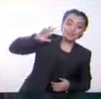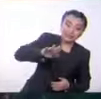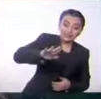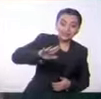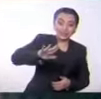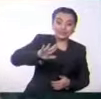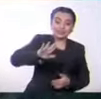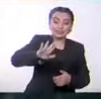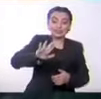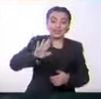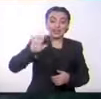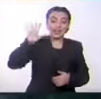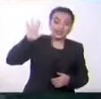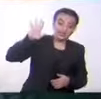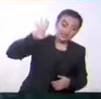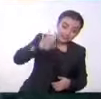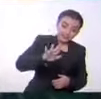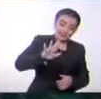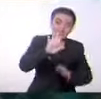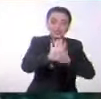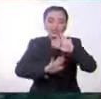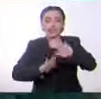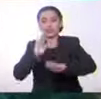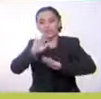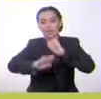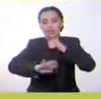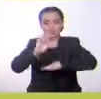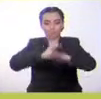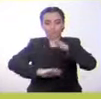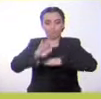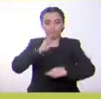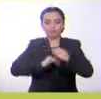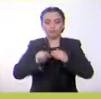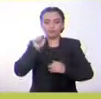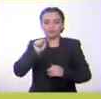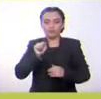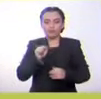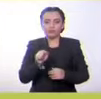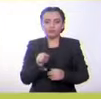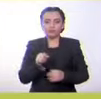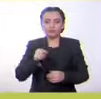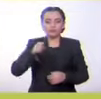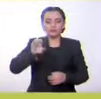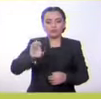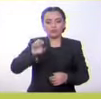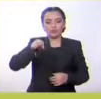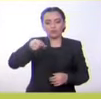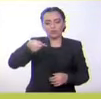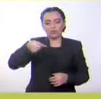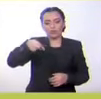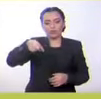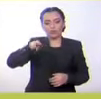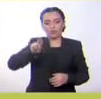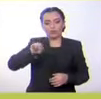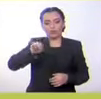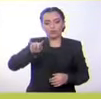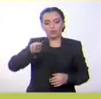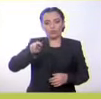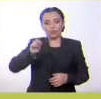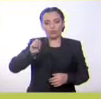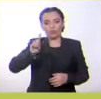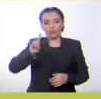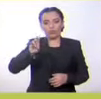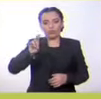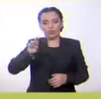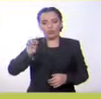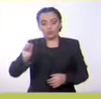Estos animales pertenecen a un grupo llamado equinodermos. Ellos se reproducen por medio de